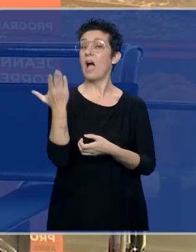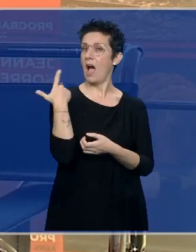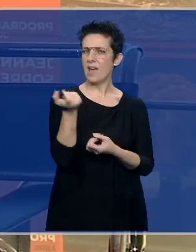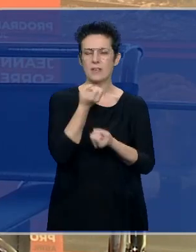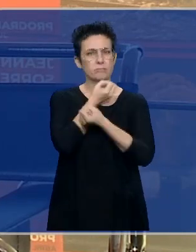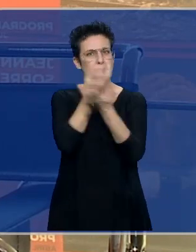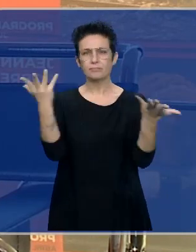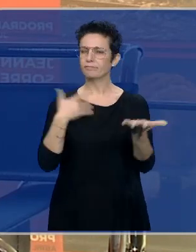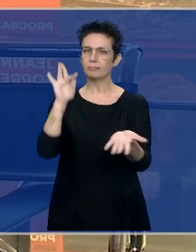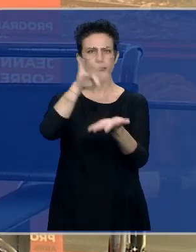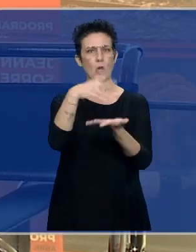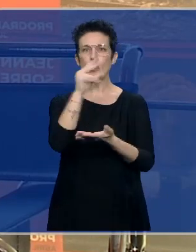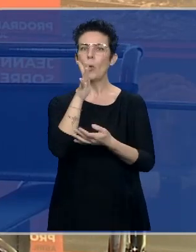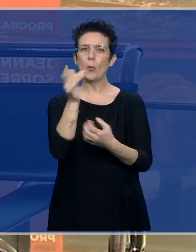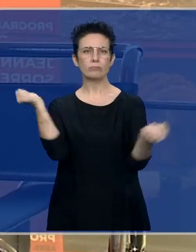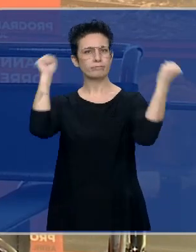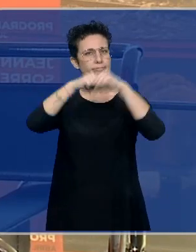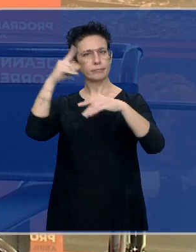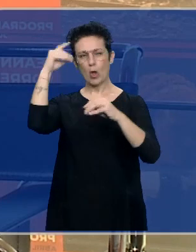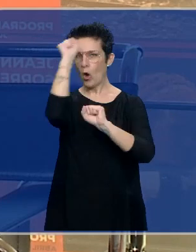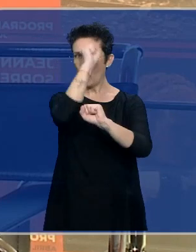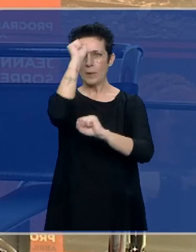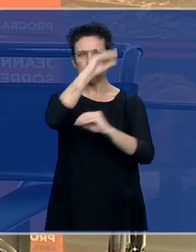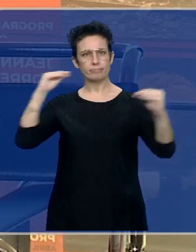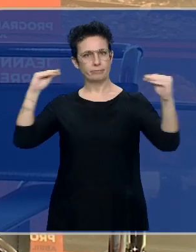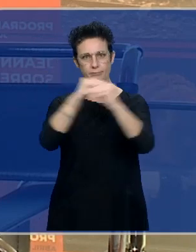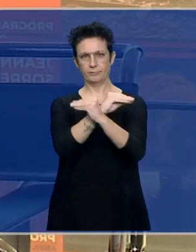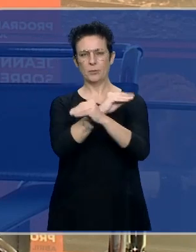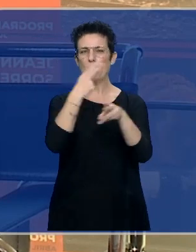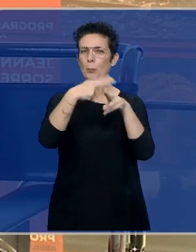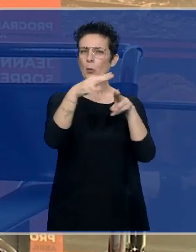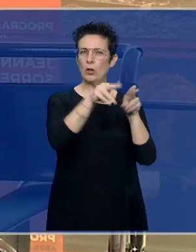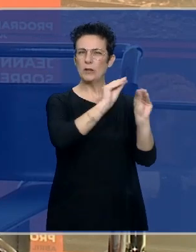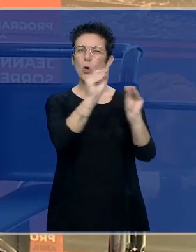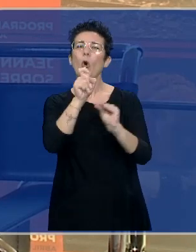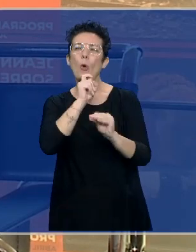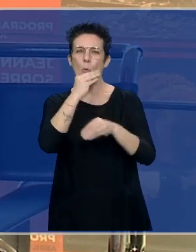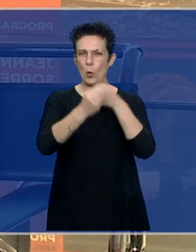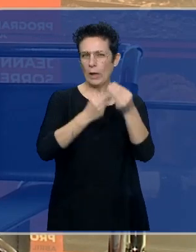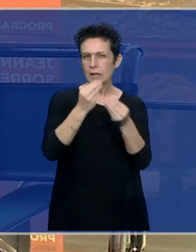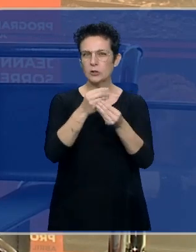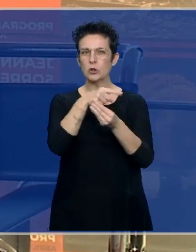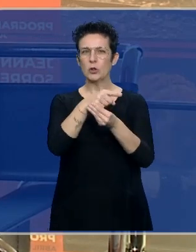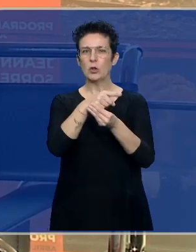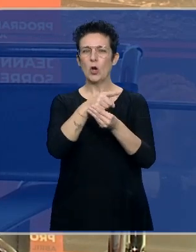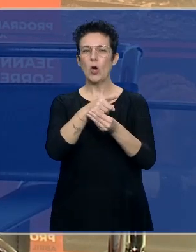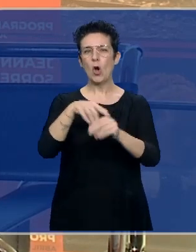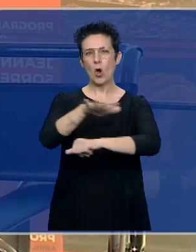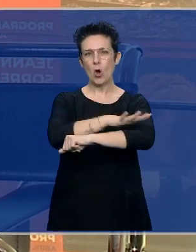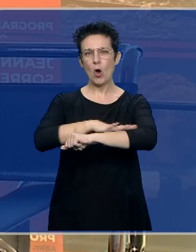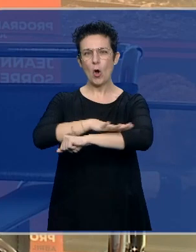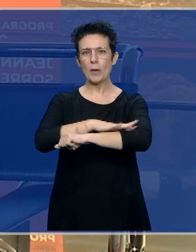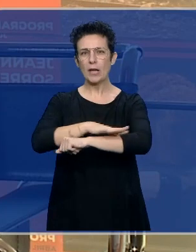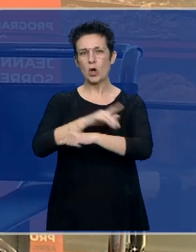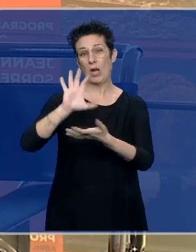iban a estar, porque no estaban de acuerdo con las políticas que estaba llevando a cabo el gobierno de